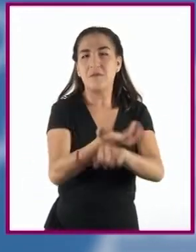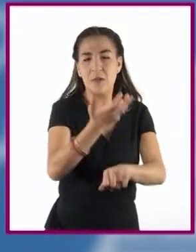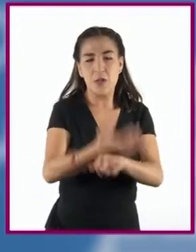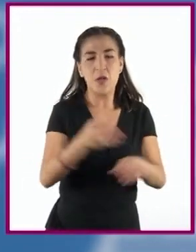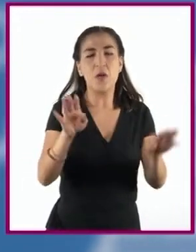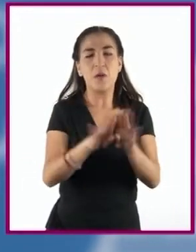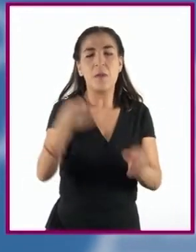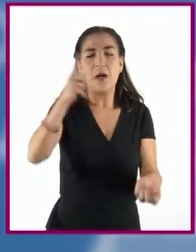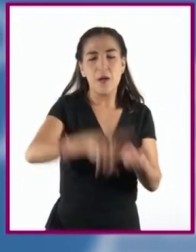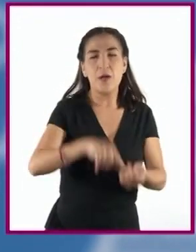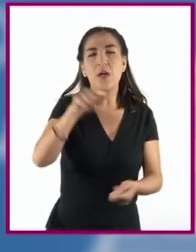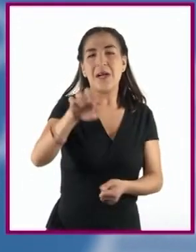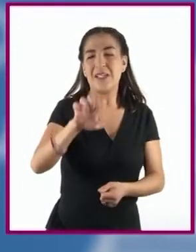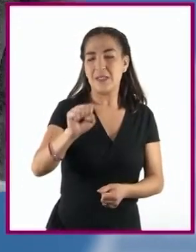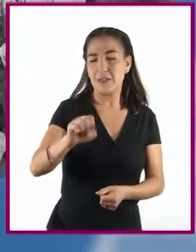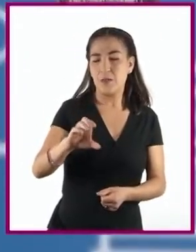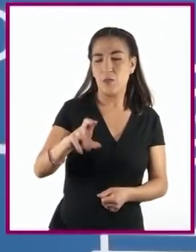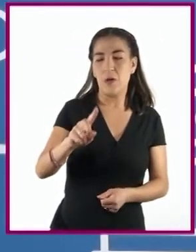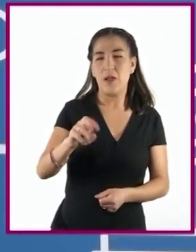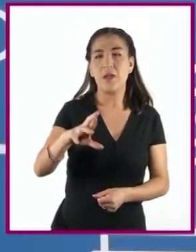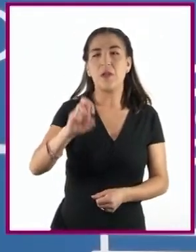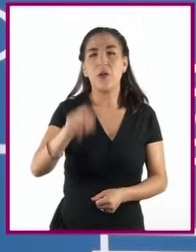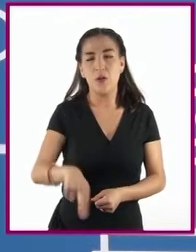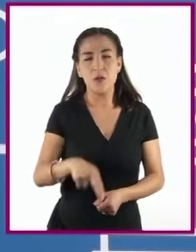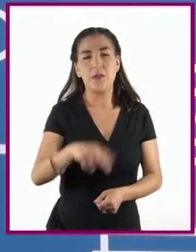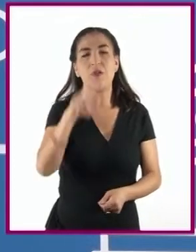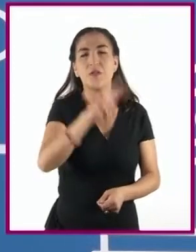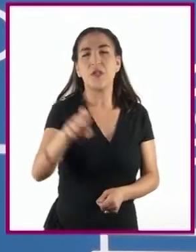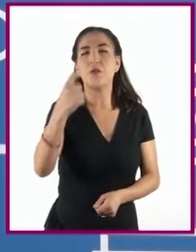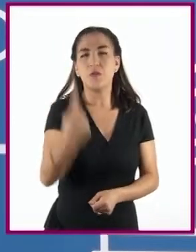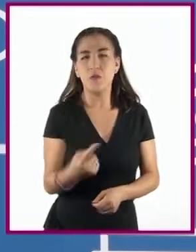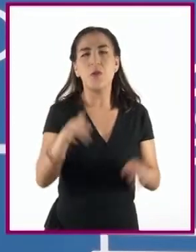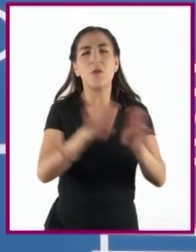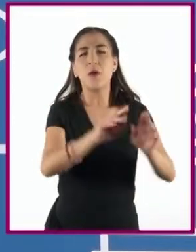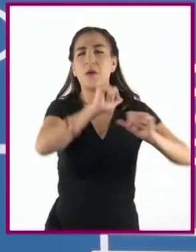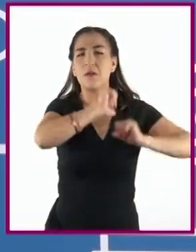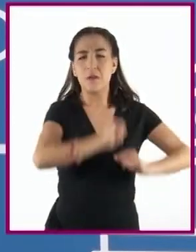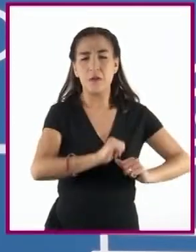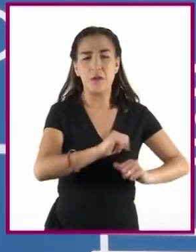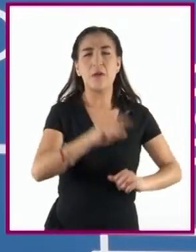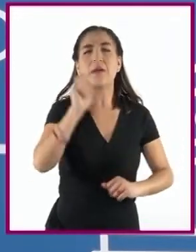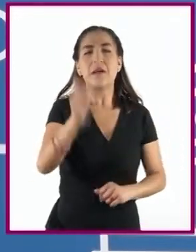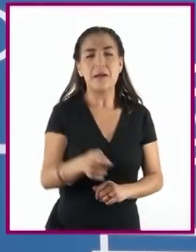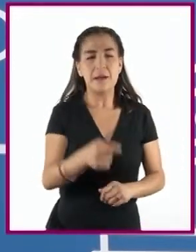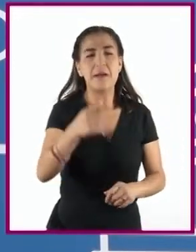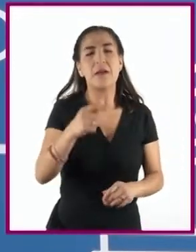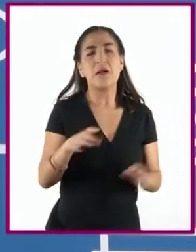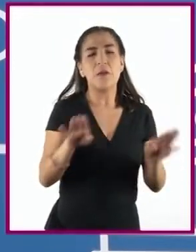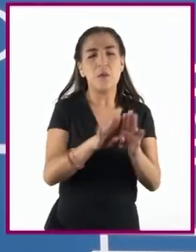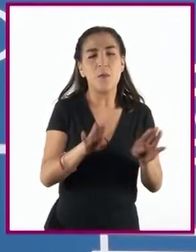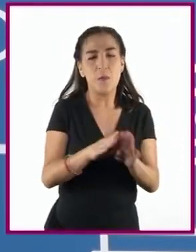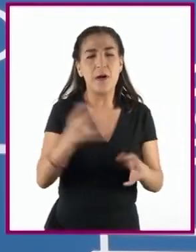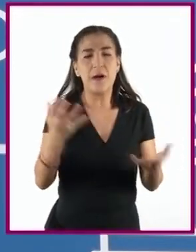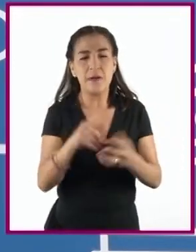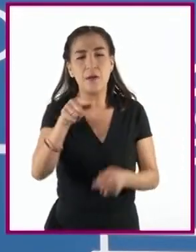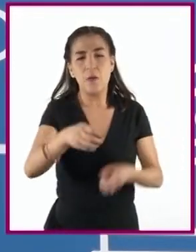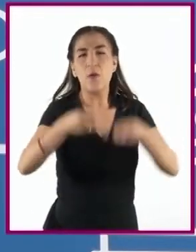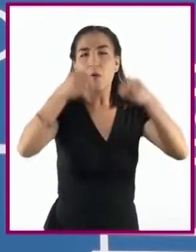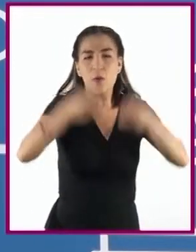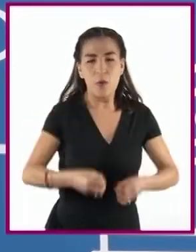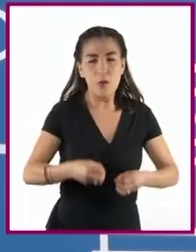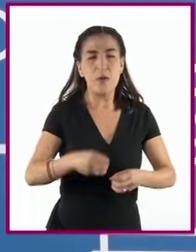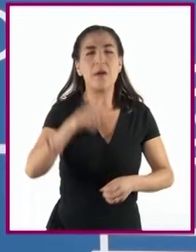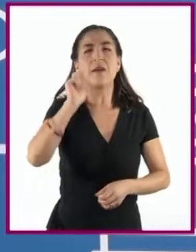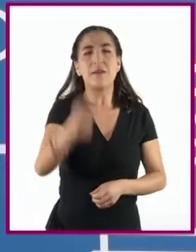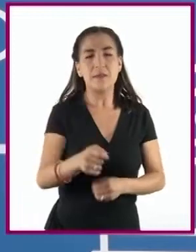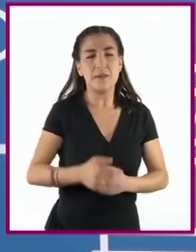con el Escuadrón 201 de Aviación. Este ejecutó acciones de combate para la liberación de Filipinas ocupada por Japón.